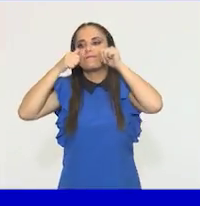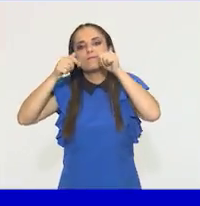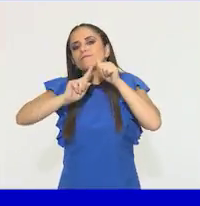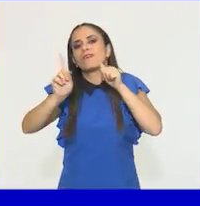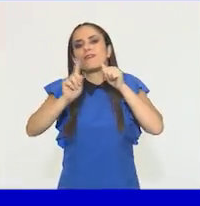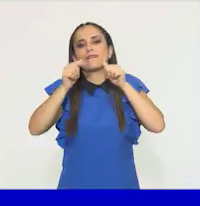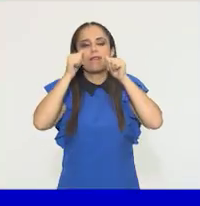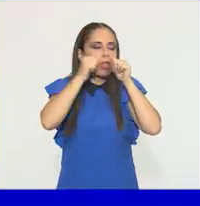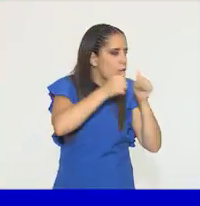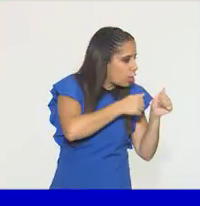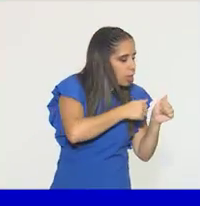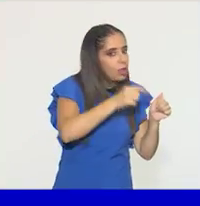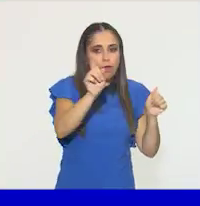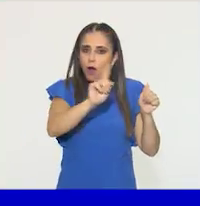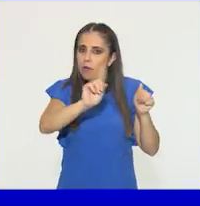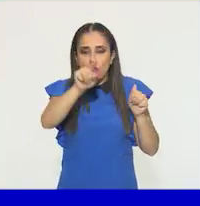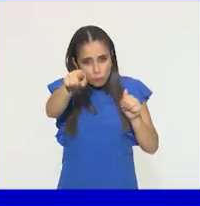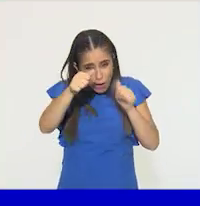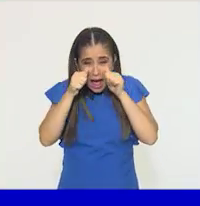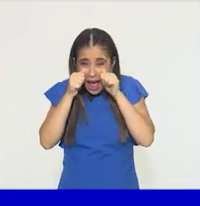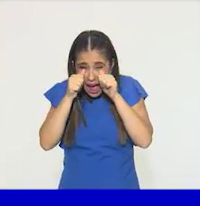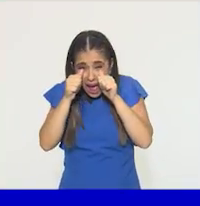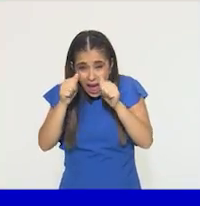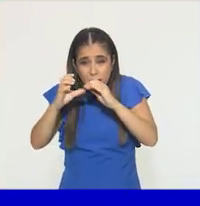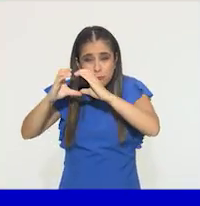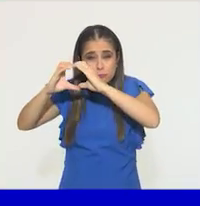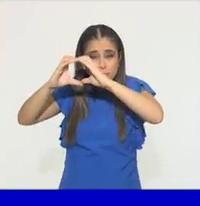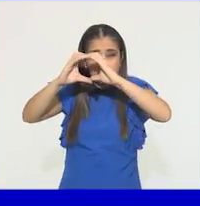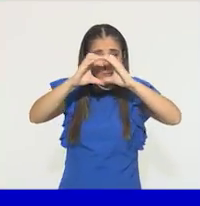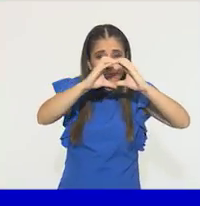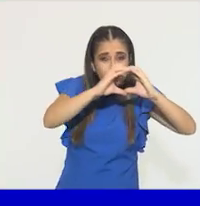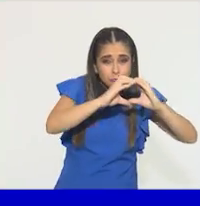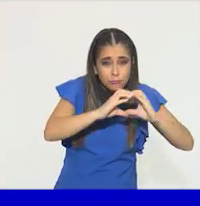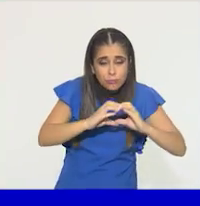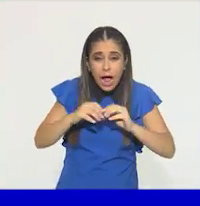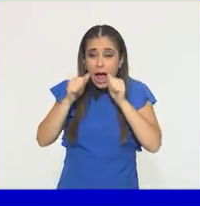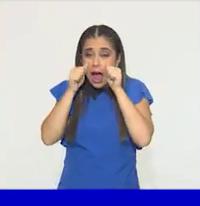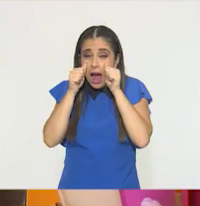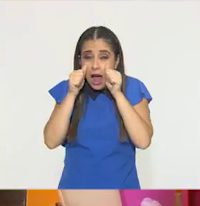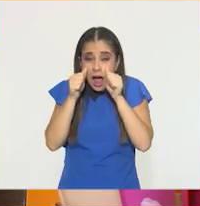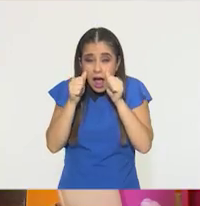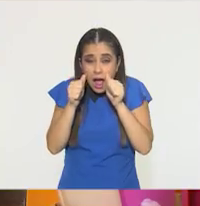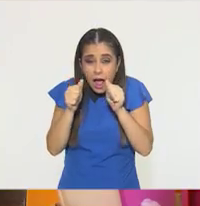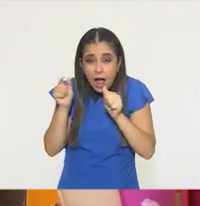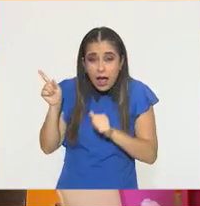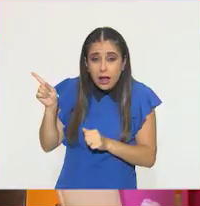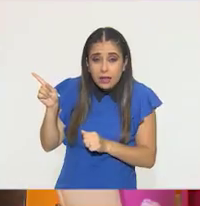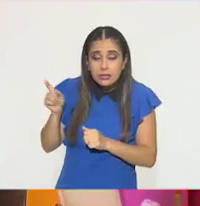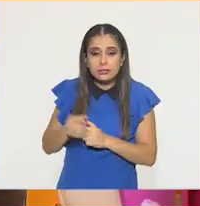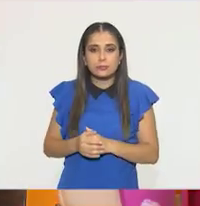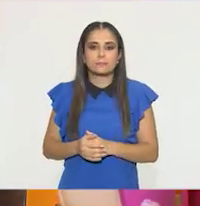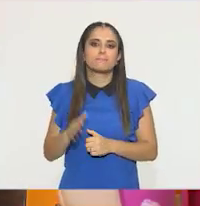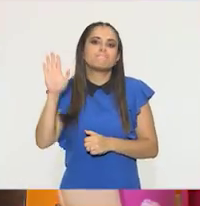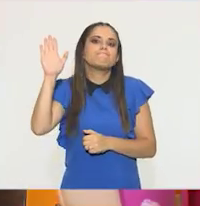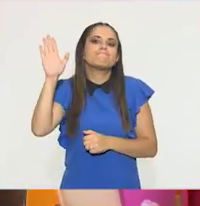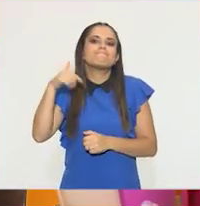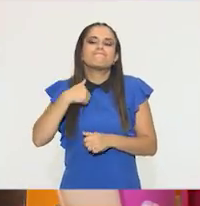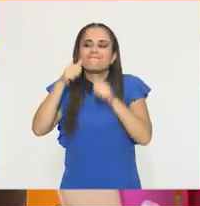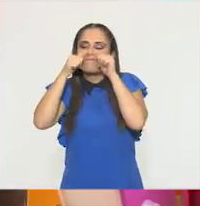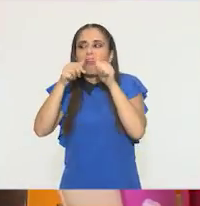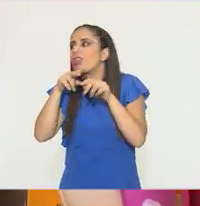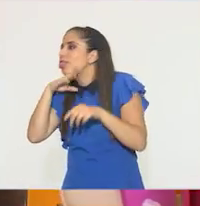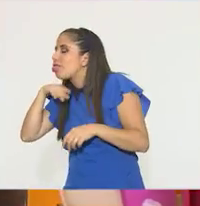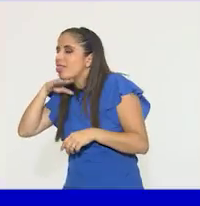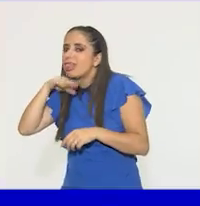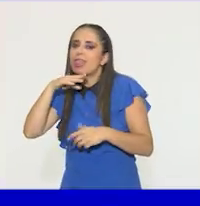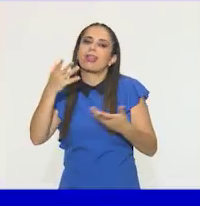Concentrados. No pasa nada. Exacto. Vamos muy bien. Seguimos observando el círculo. Ya